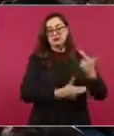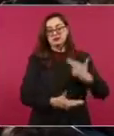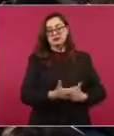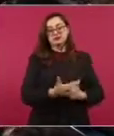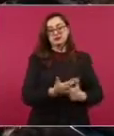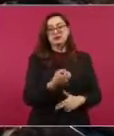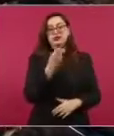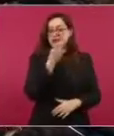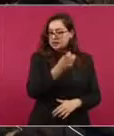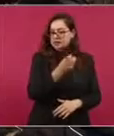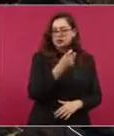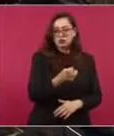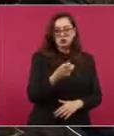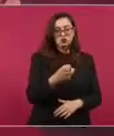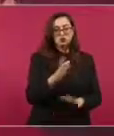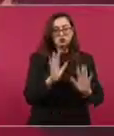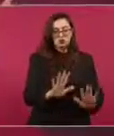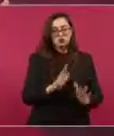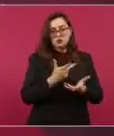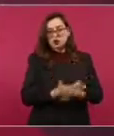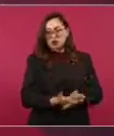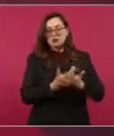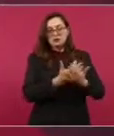Es más, hay un juicio.